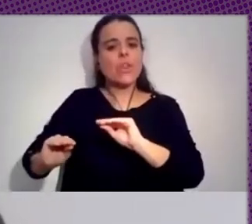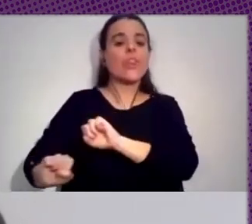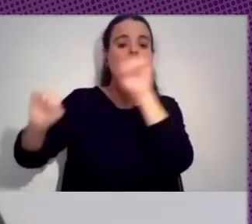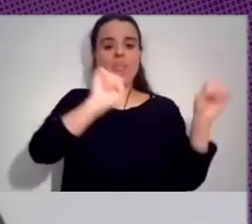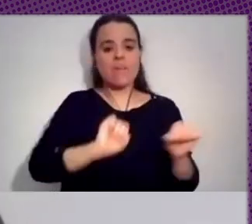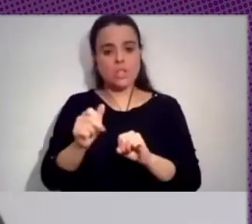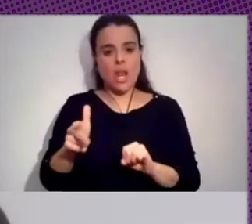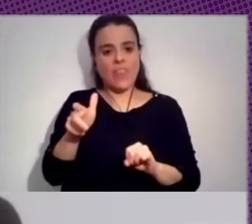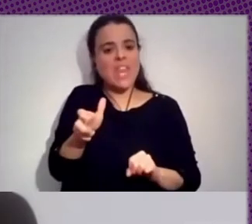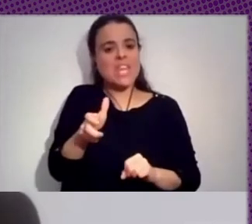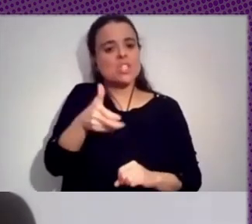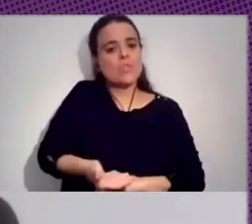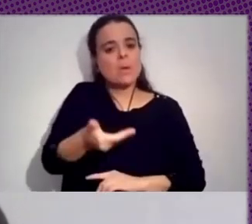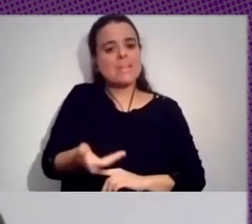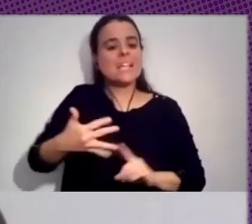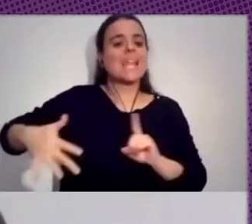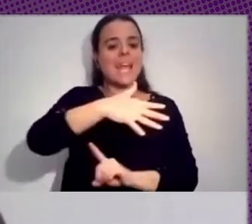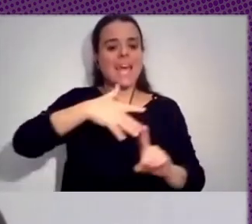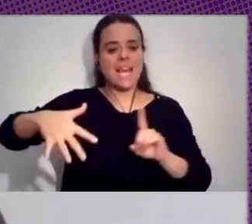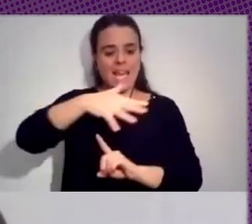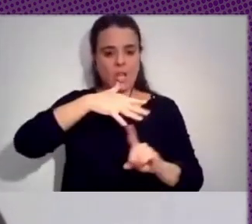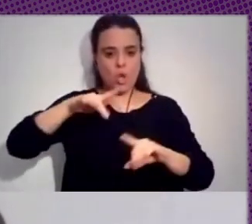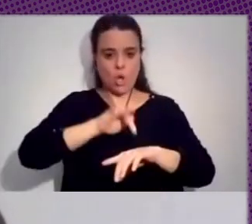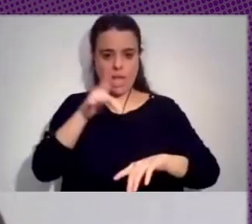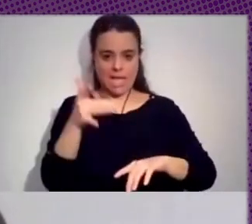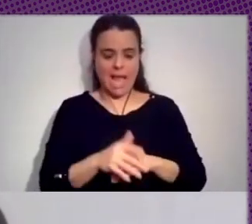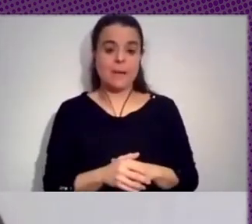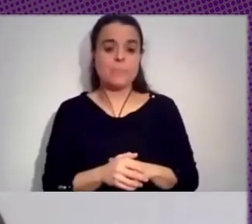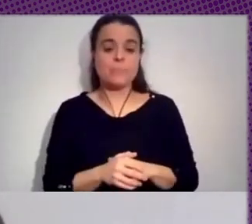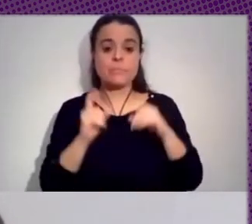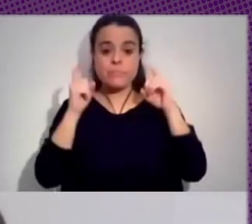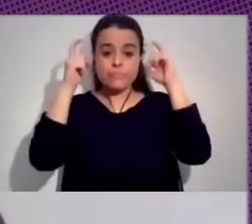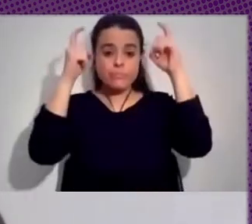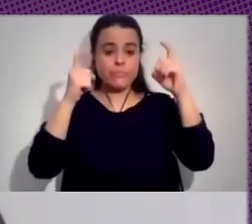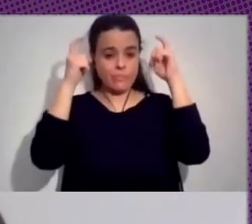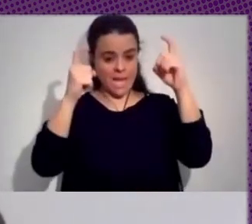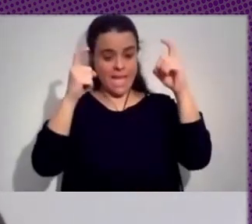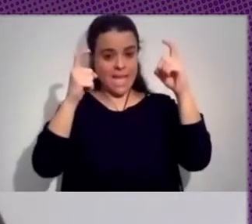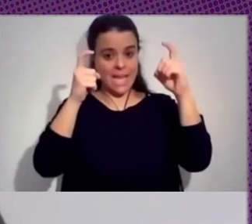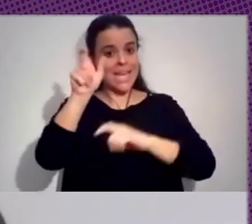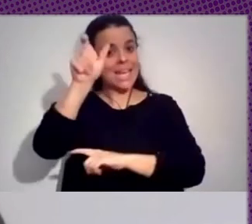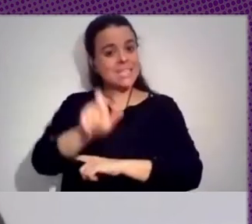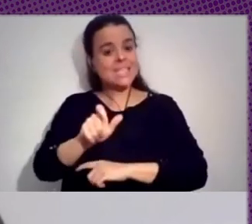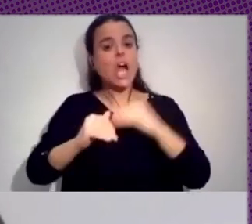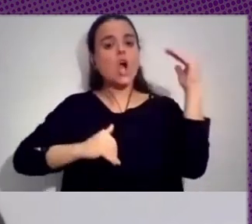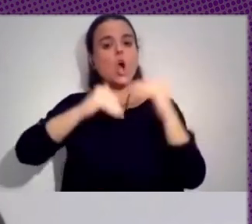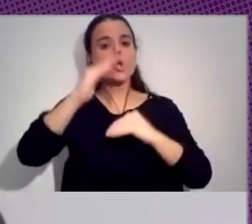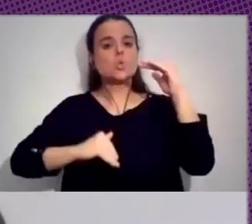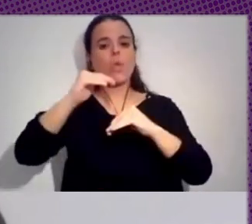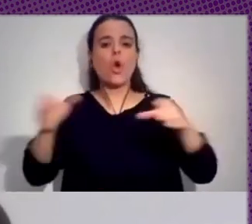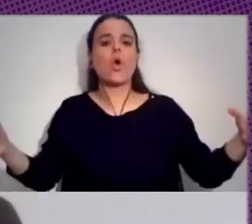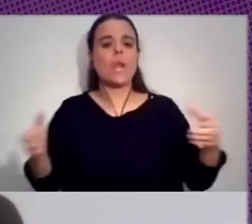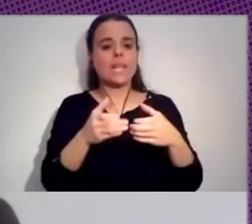fundamentales en el entorno digital y intenta que haya una construcción colectiva del conocimiento y el